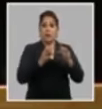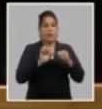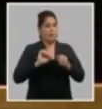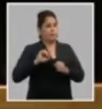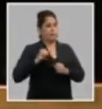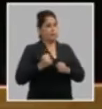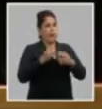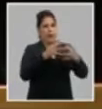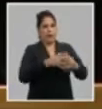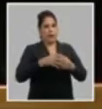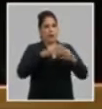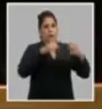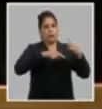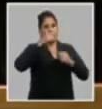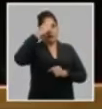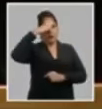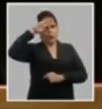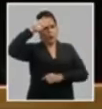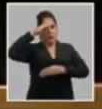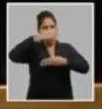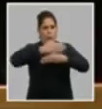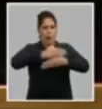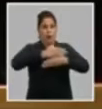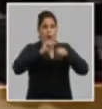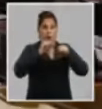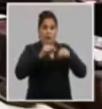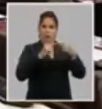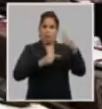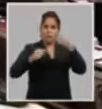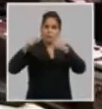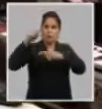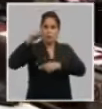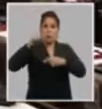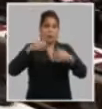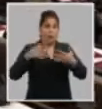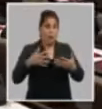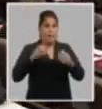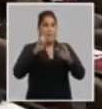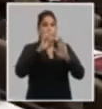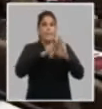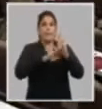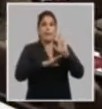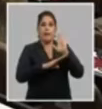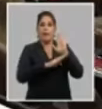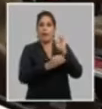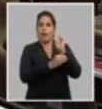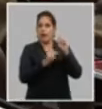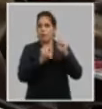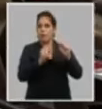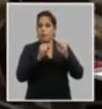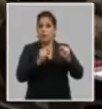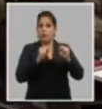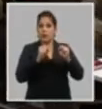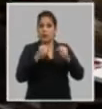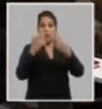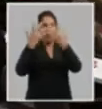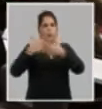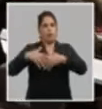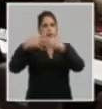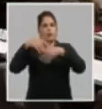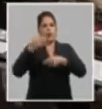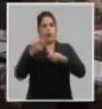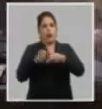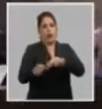el recrudecimiento del bloqueo, destacándose entre ellas las medidas para potenciar la producción